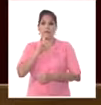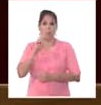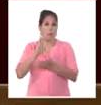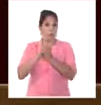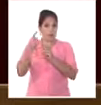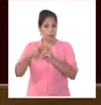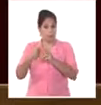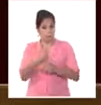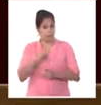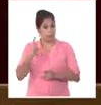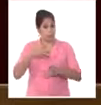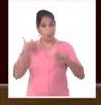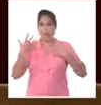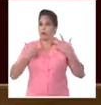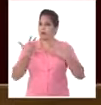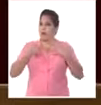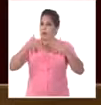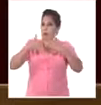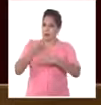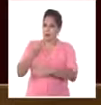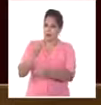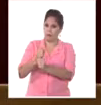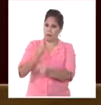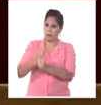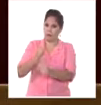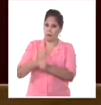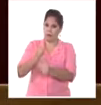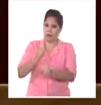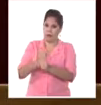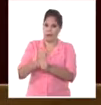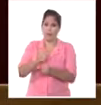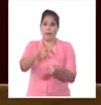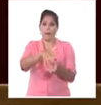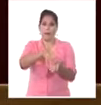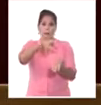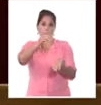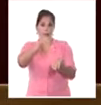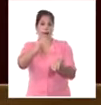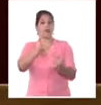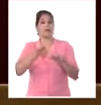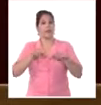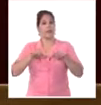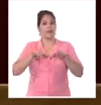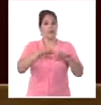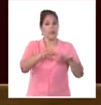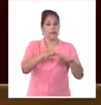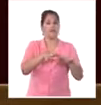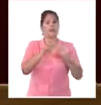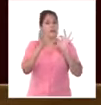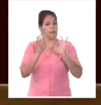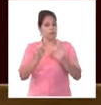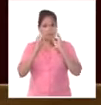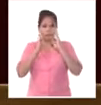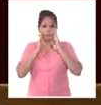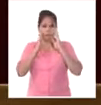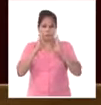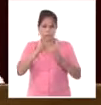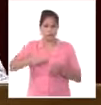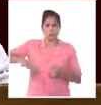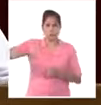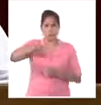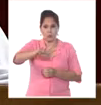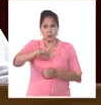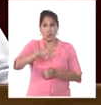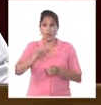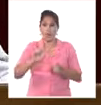estemos celebrando también el Día de los Trabajadores en nuestras plazas, con desfiles y con concentraciones, y estaremos